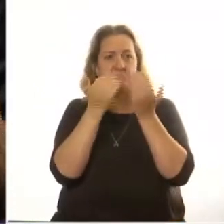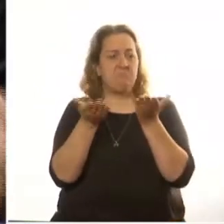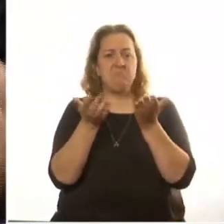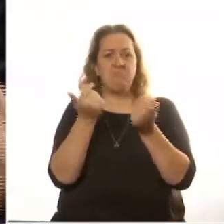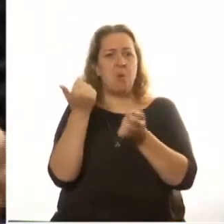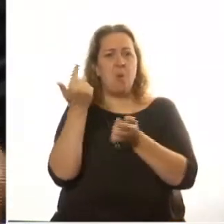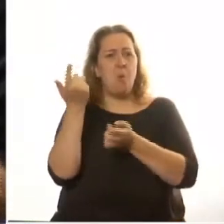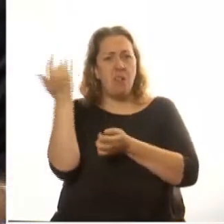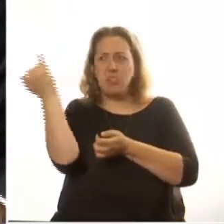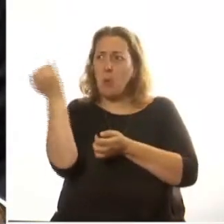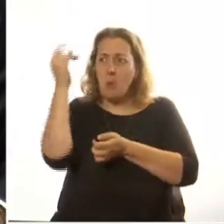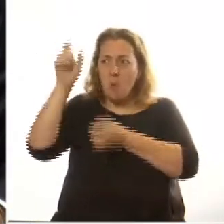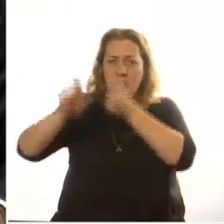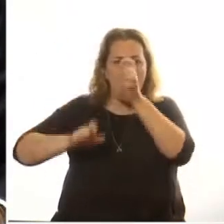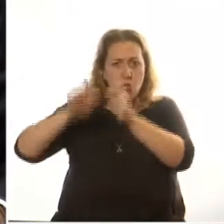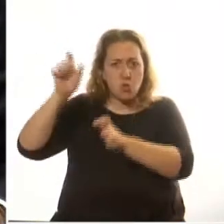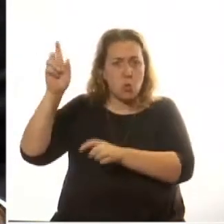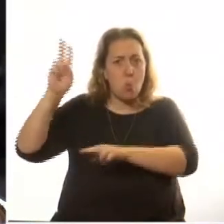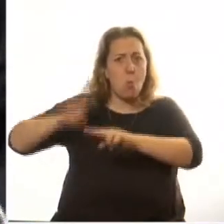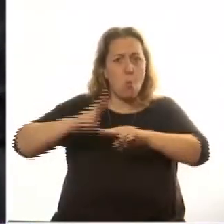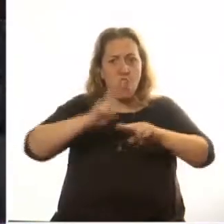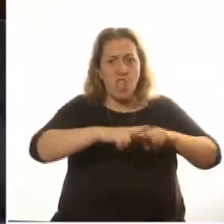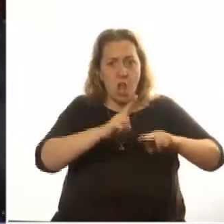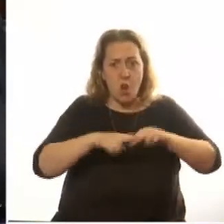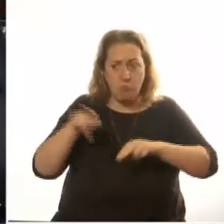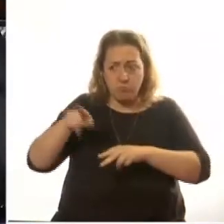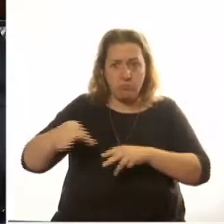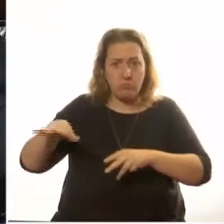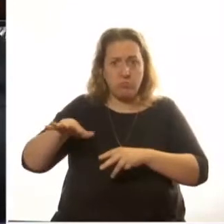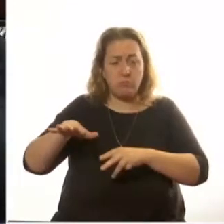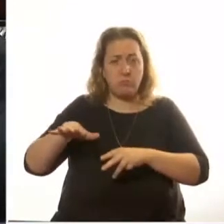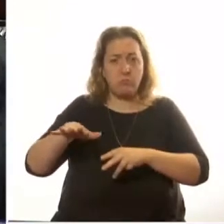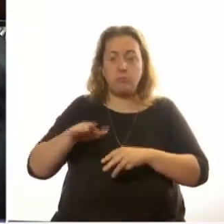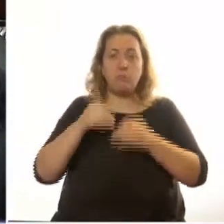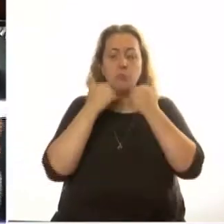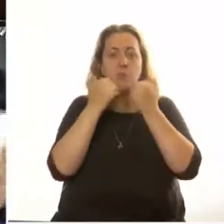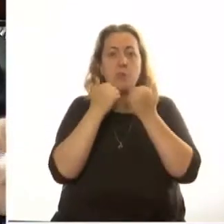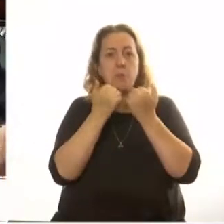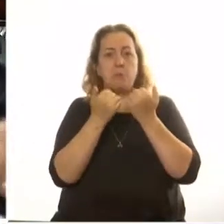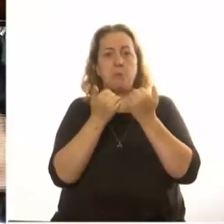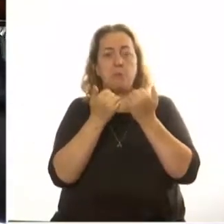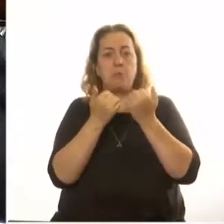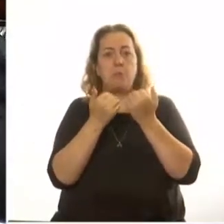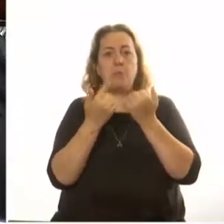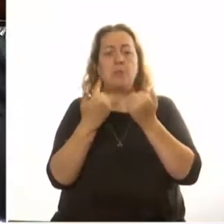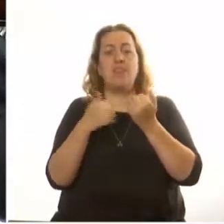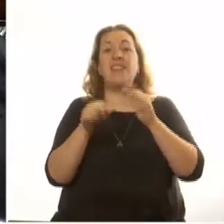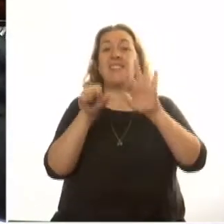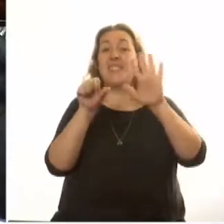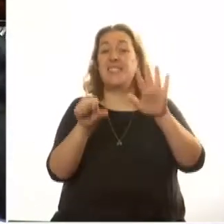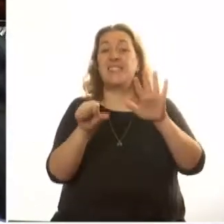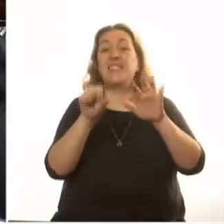judíos murieron en la Shoah. Un porcentaje que aumentó el 62% entre los millennials.